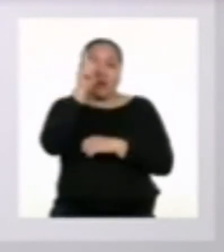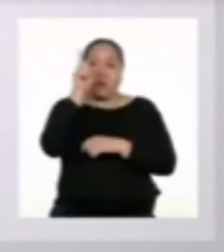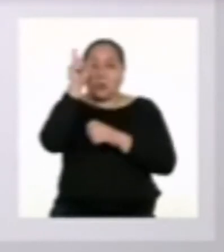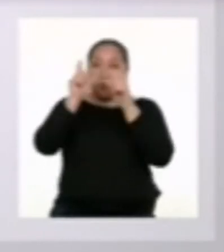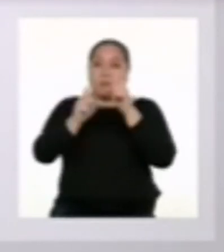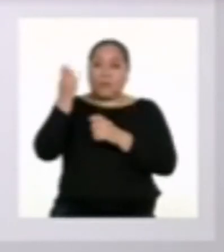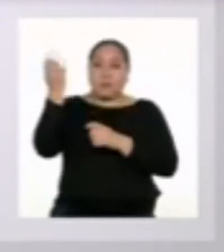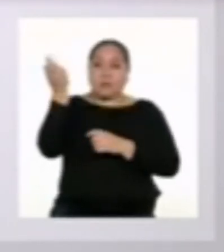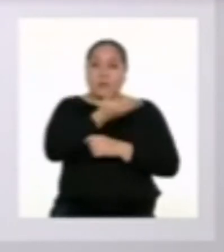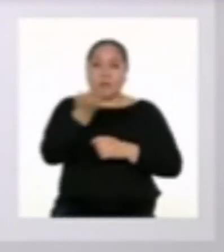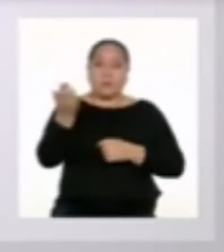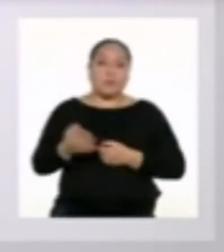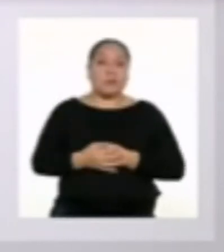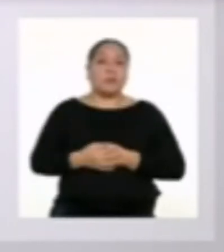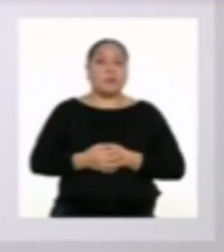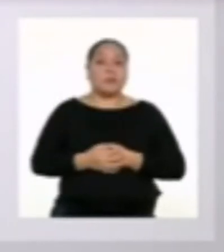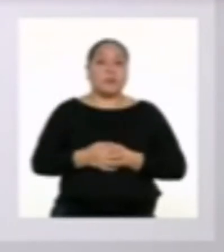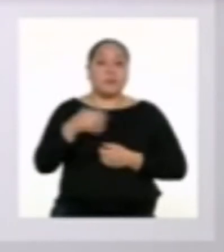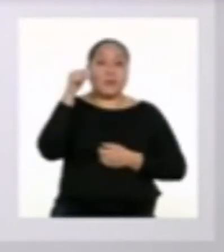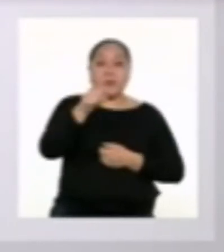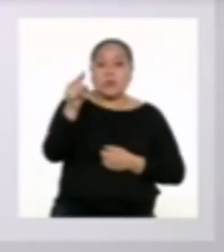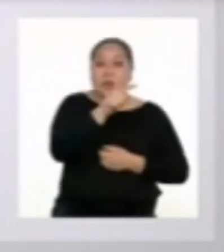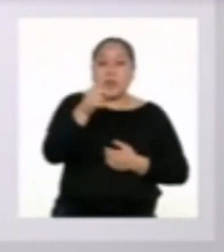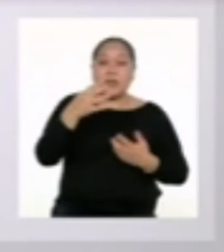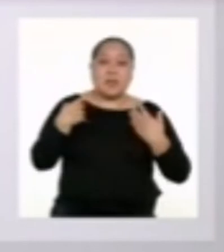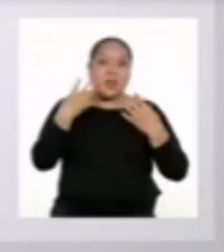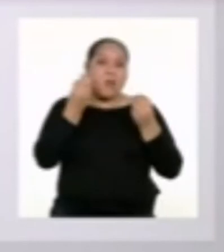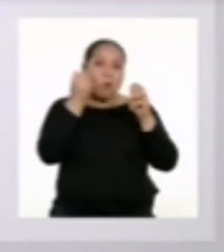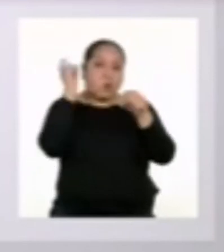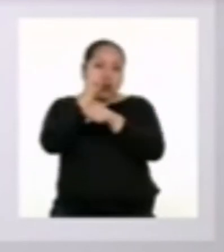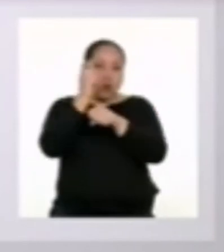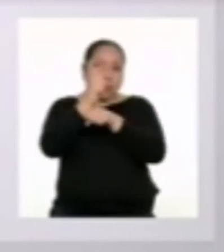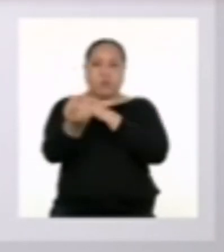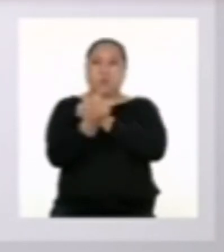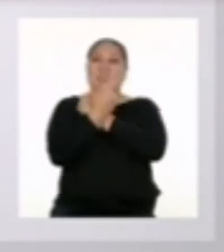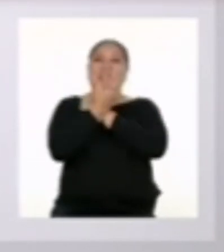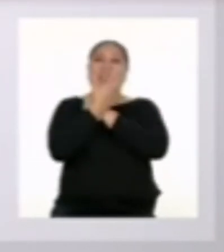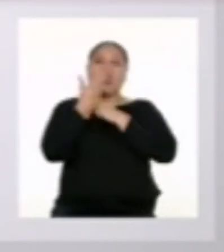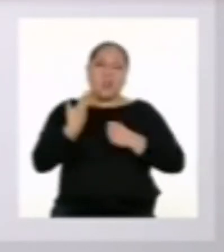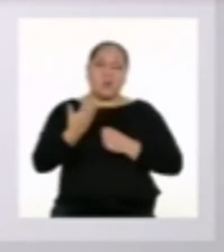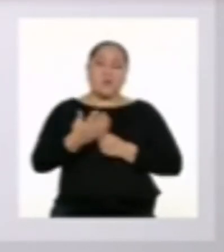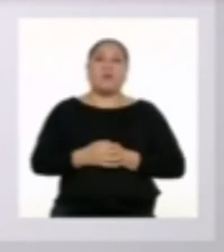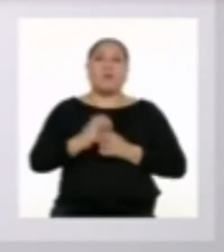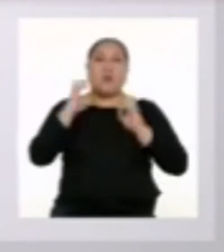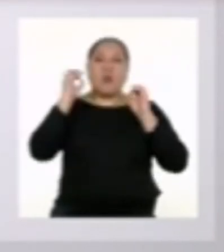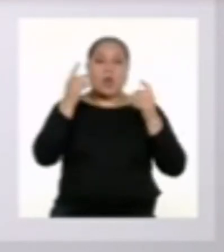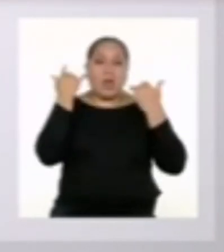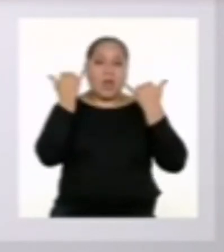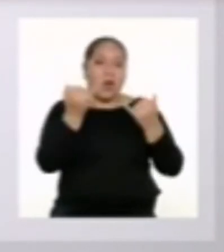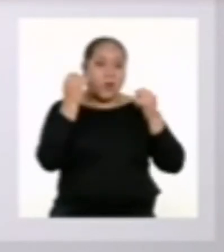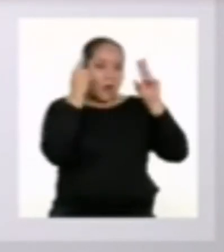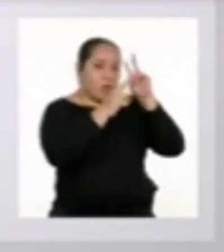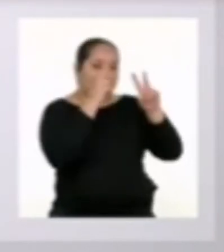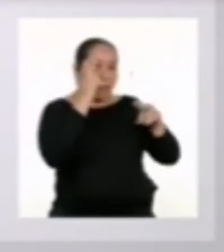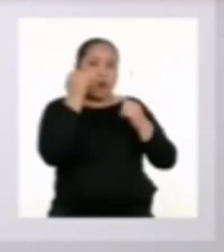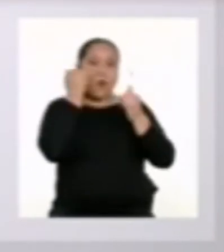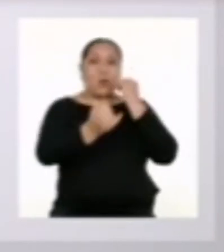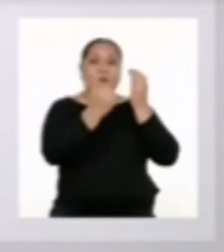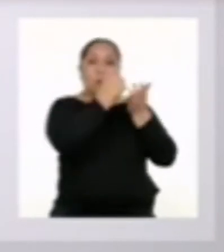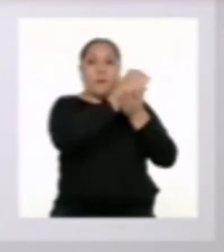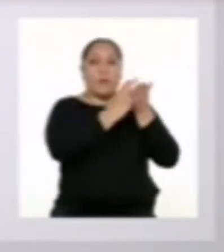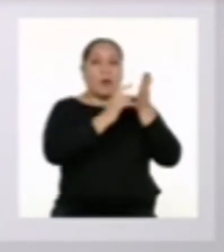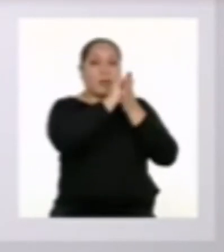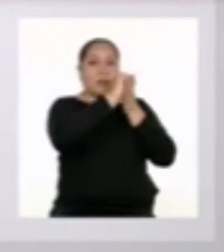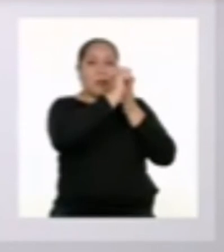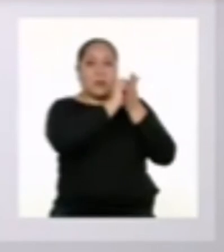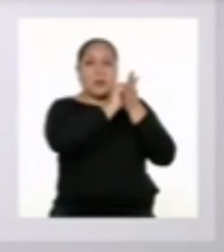una generación como la de ustedes, que tienen mucho por enseñarnos. Bien, ahora revisemos la última